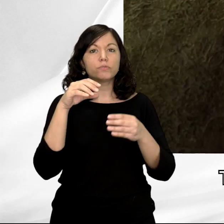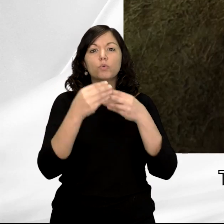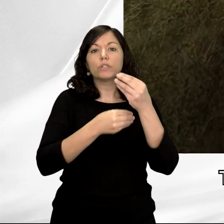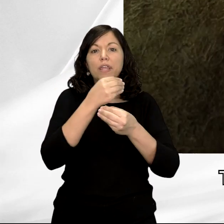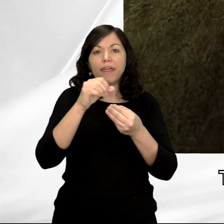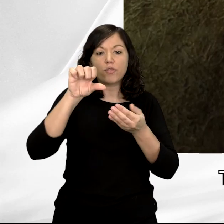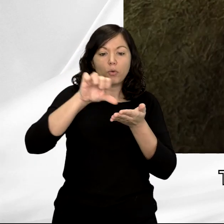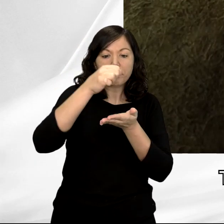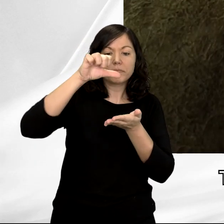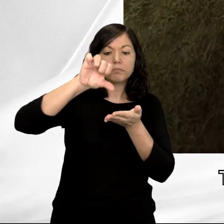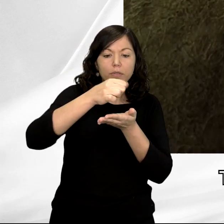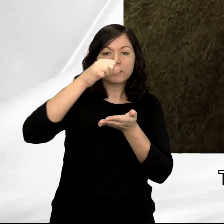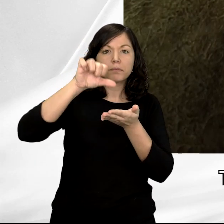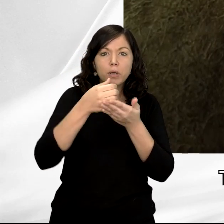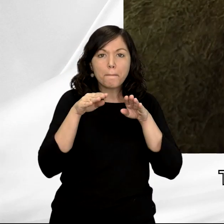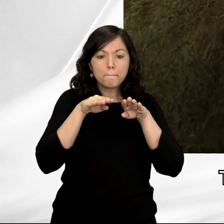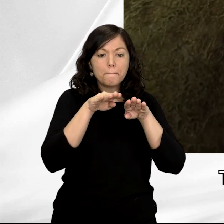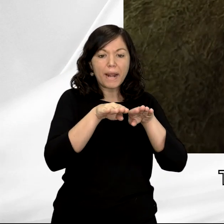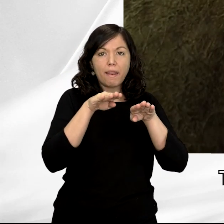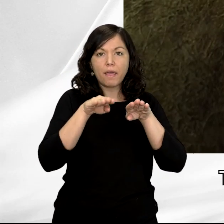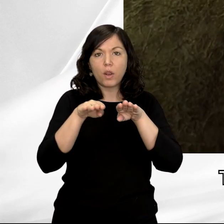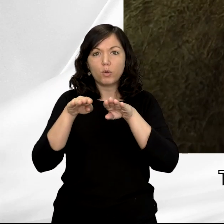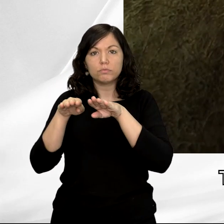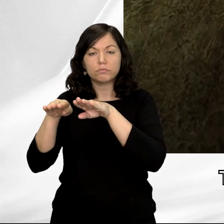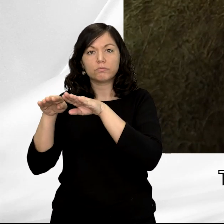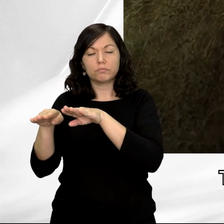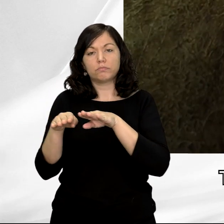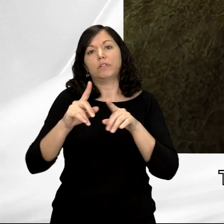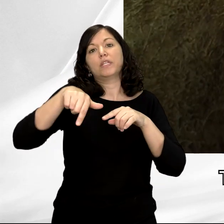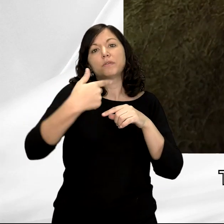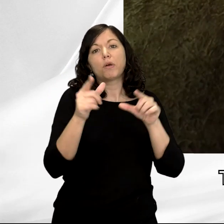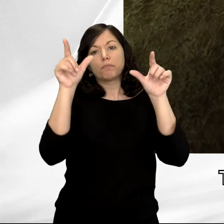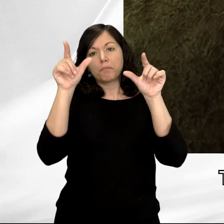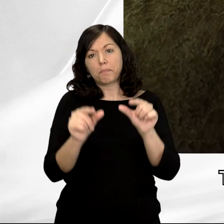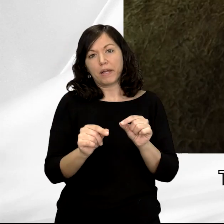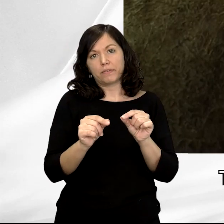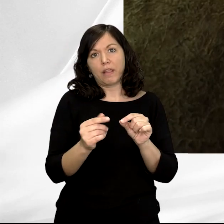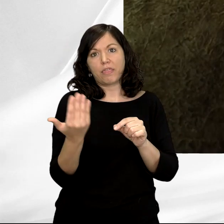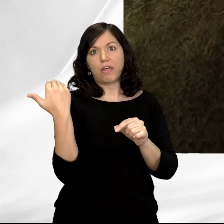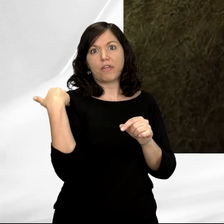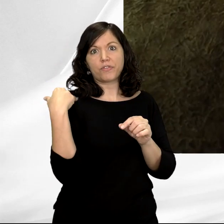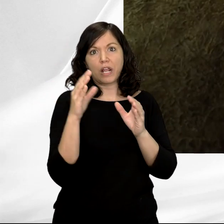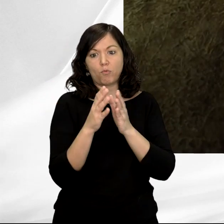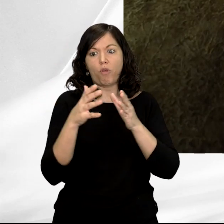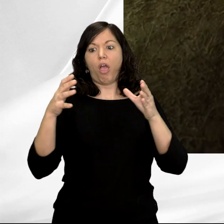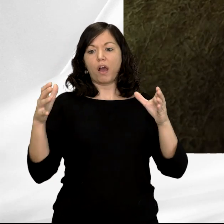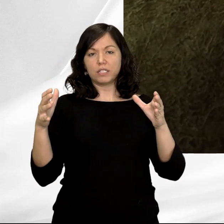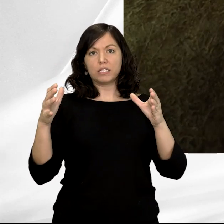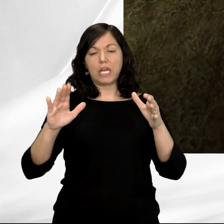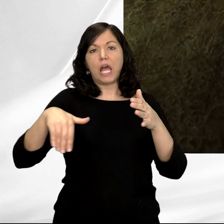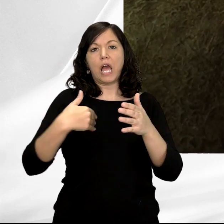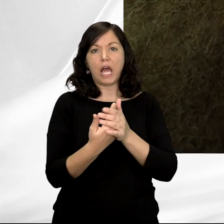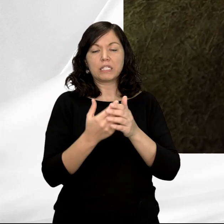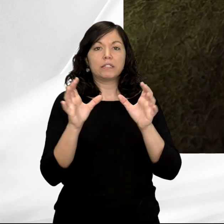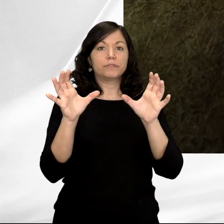paralelos y la pata trasera muy ancha hacia el cuarto